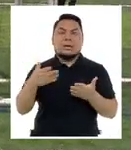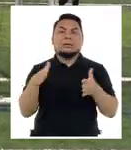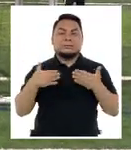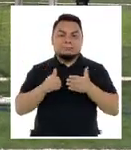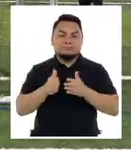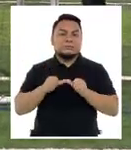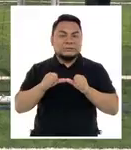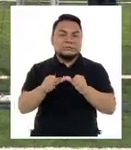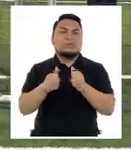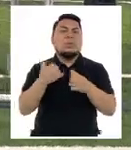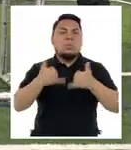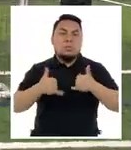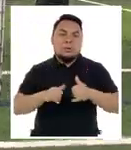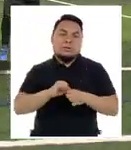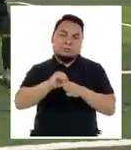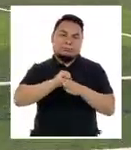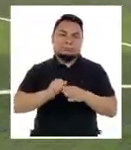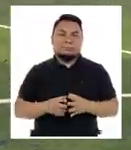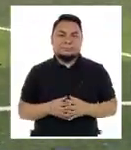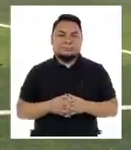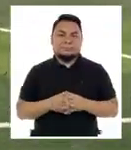seguir jugando y entrenando